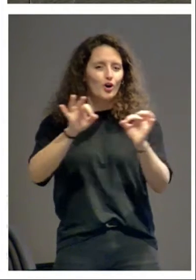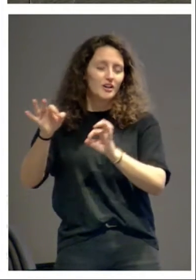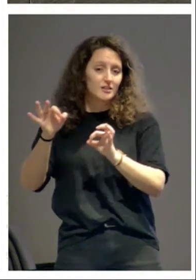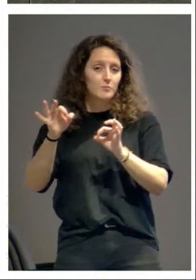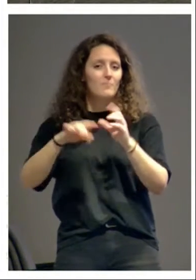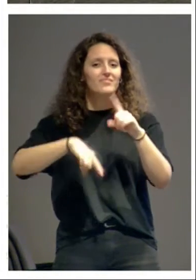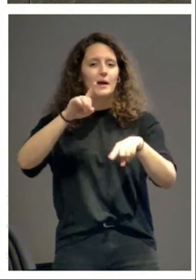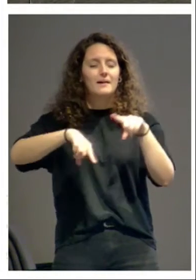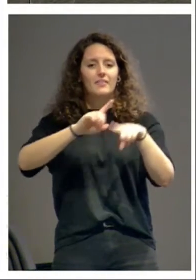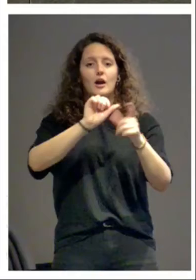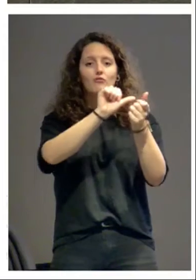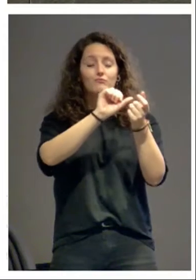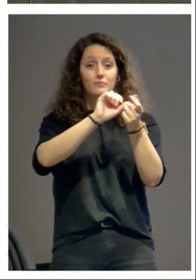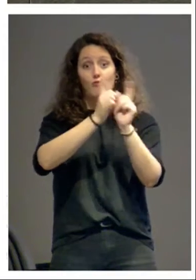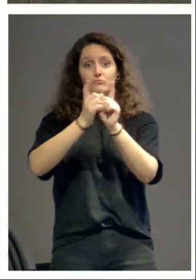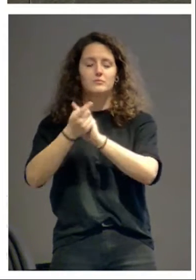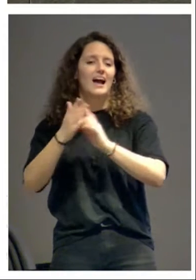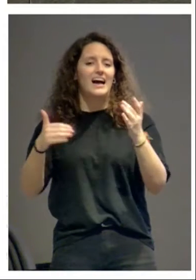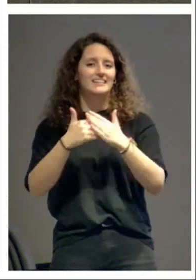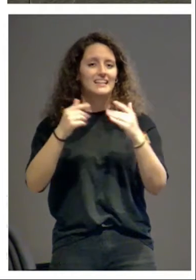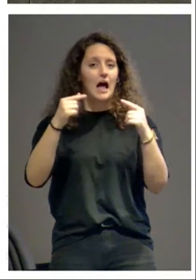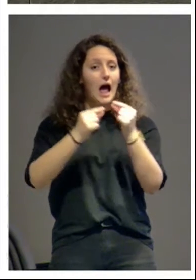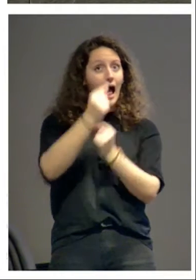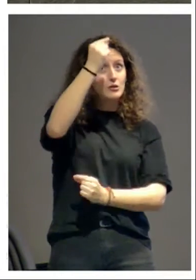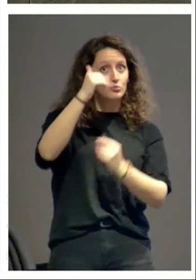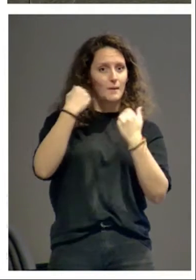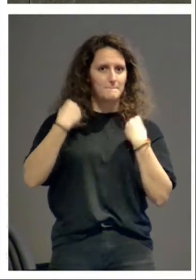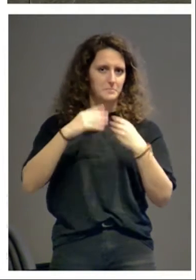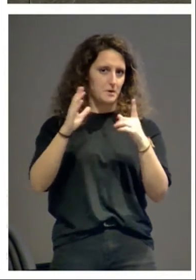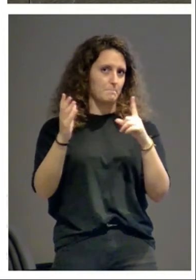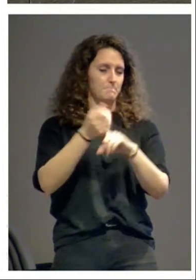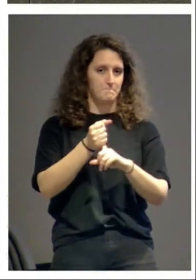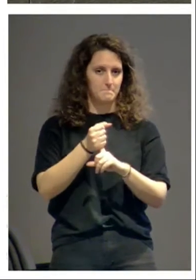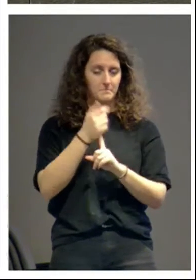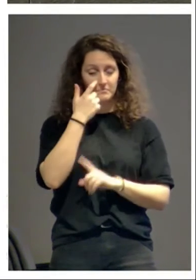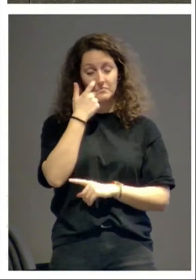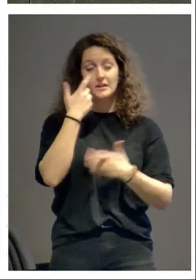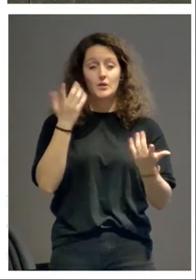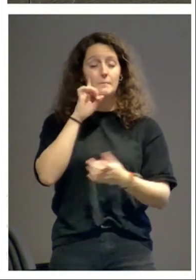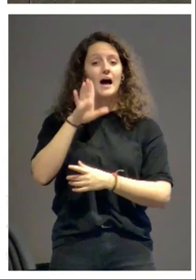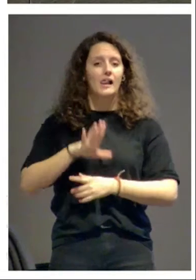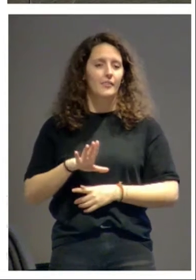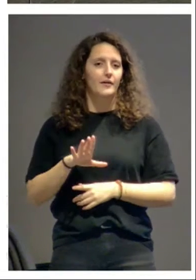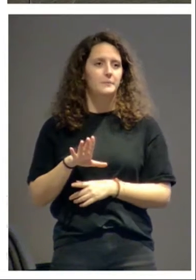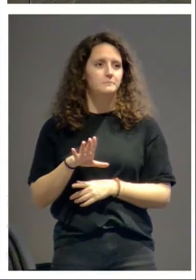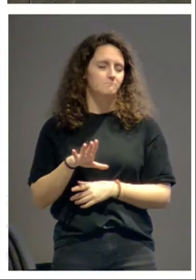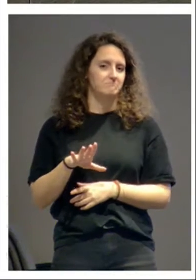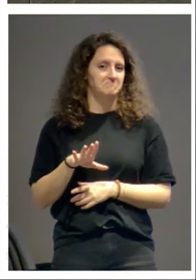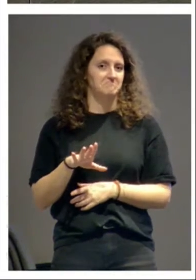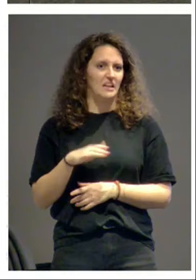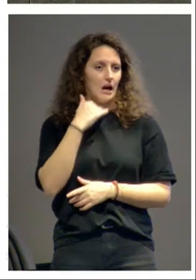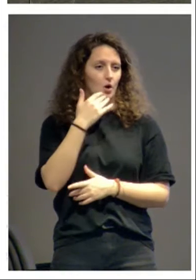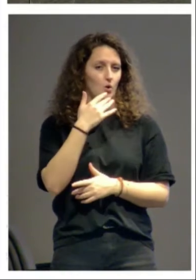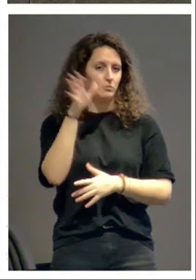distintas variantes hasta alcanzar siempre la misma altura. Así que lo que aparentemente puede parecer un poco